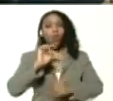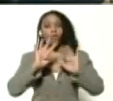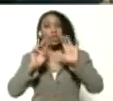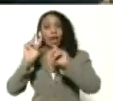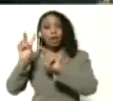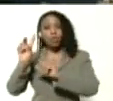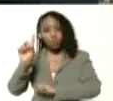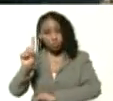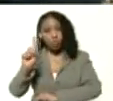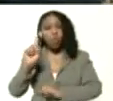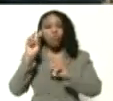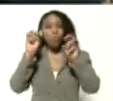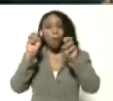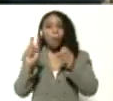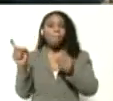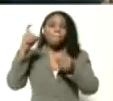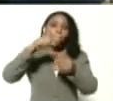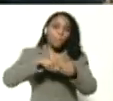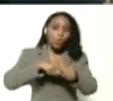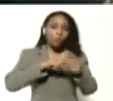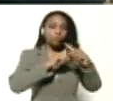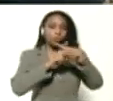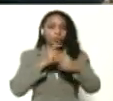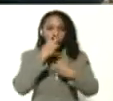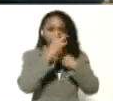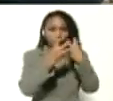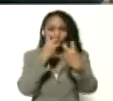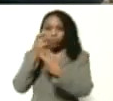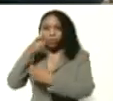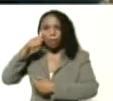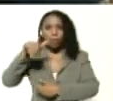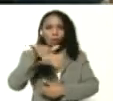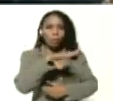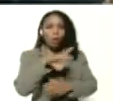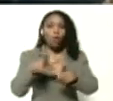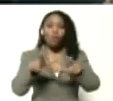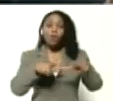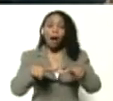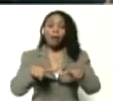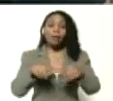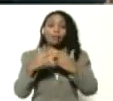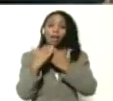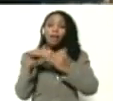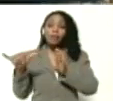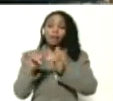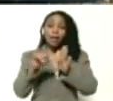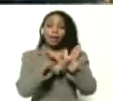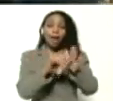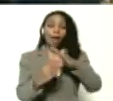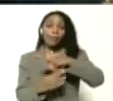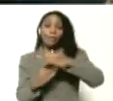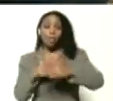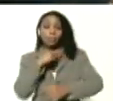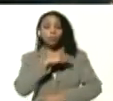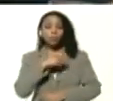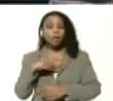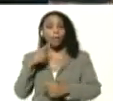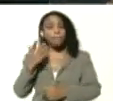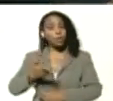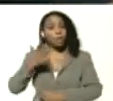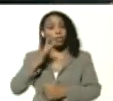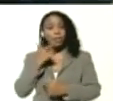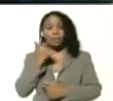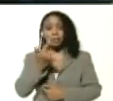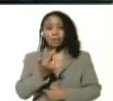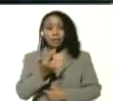triunfadores captados en todos los recorridos en nuestro pueblo en los sectores aledaños a las bases de misiones es importante señalar señor presidente